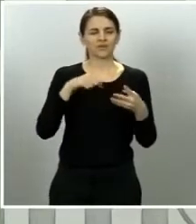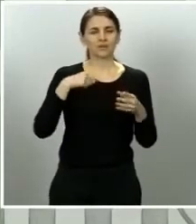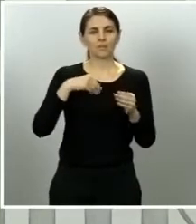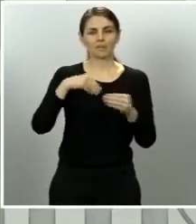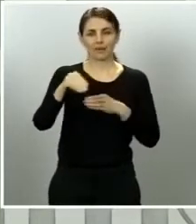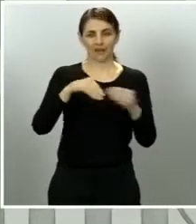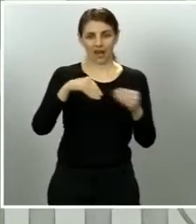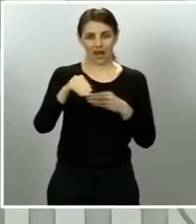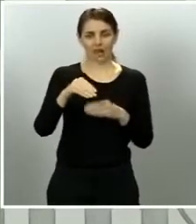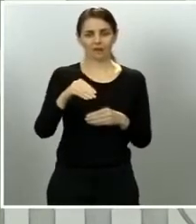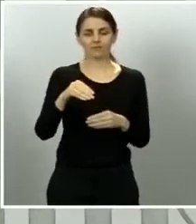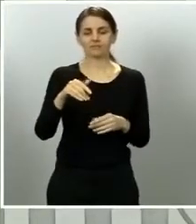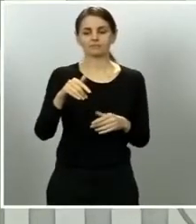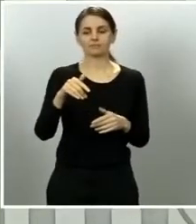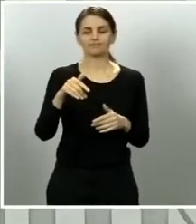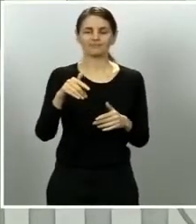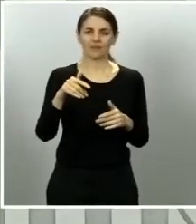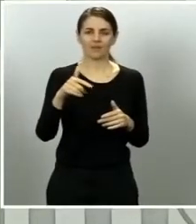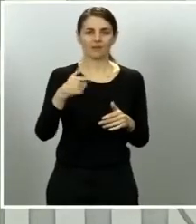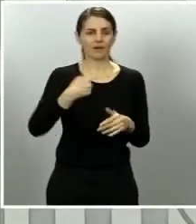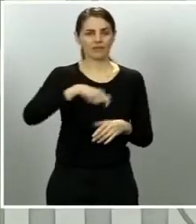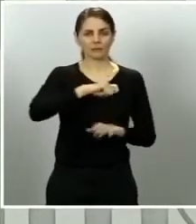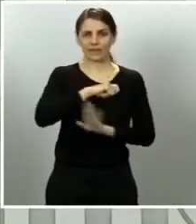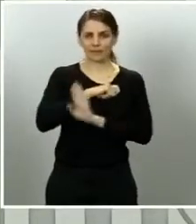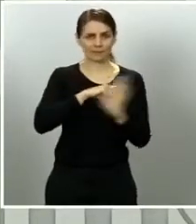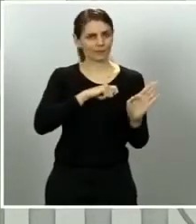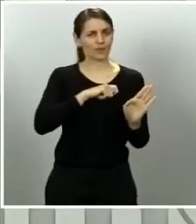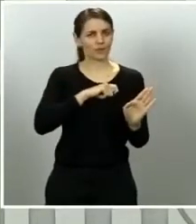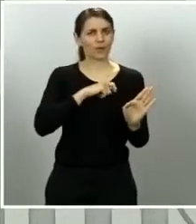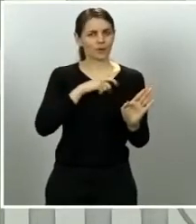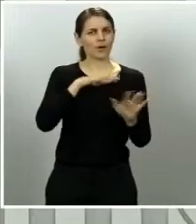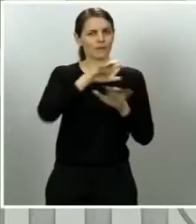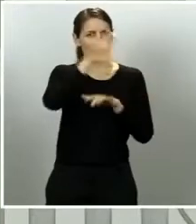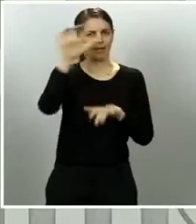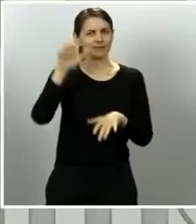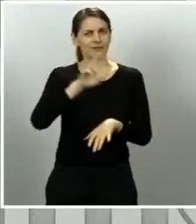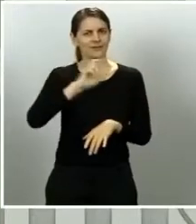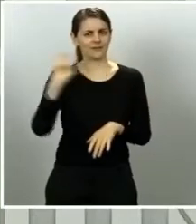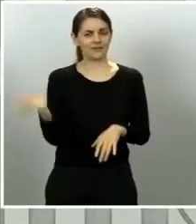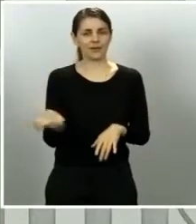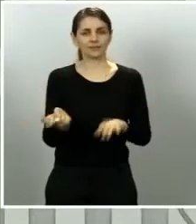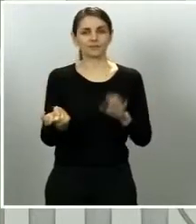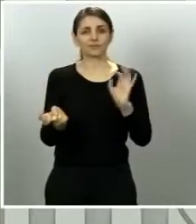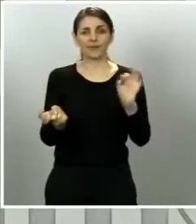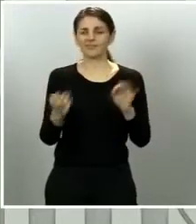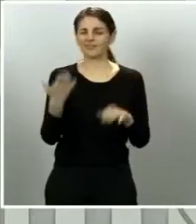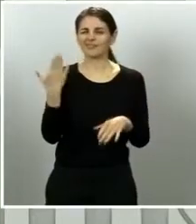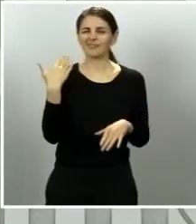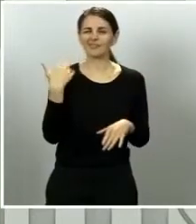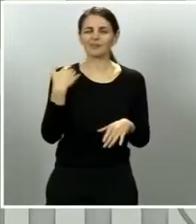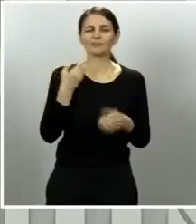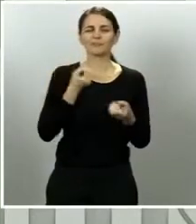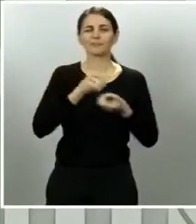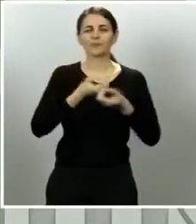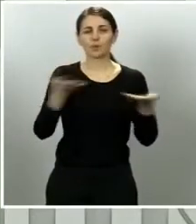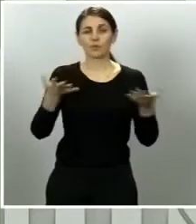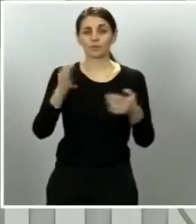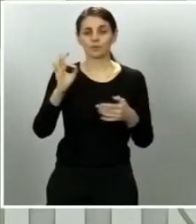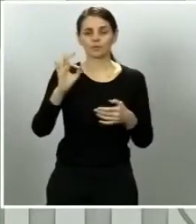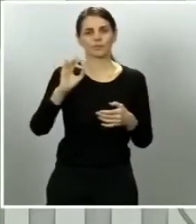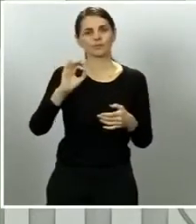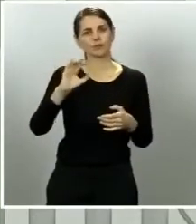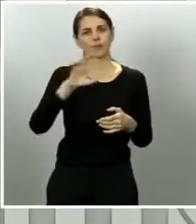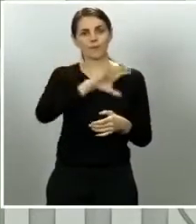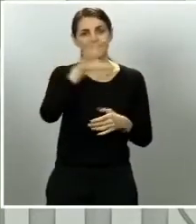muchos otros países antes mencionaba que los que estamos más afectados por la pandemia somos aquellos países con mayor tráfico de personas en muchos de esos